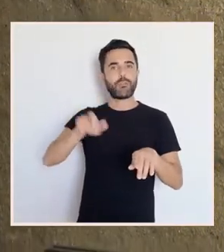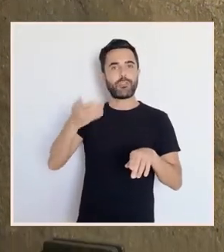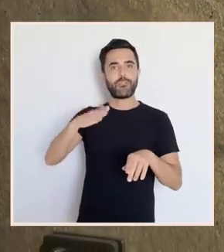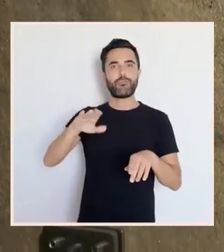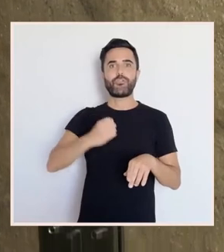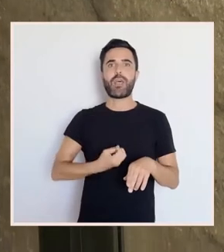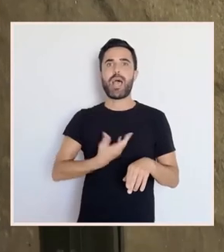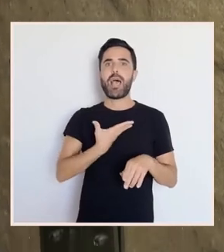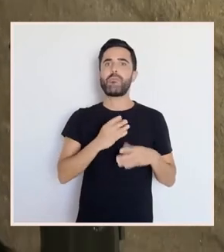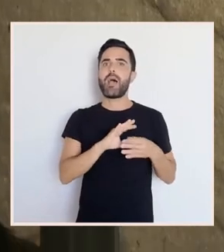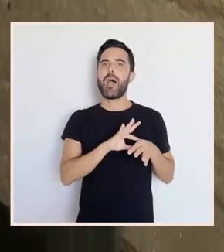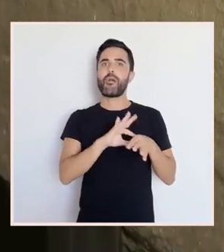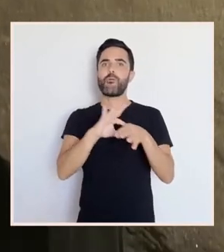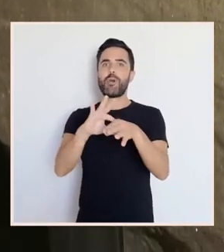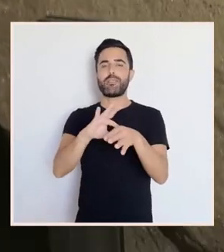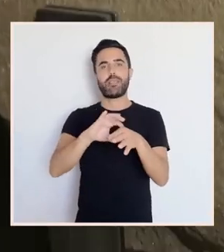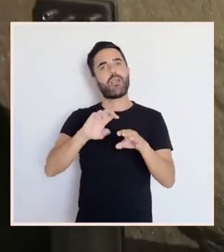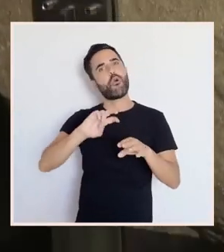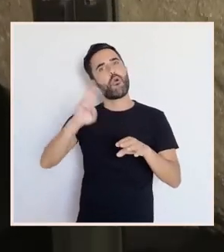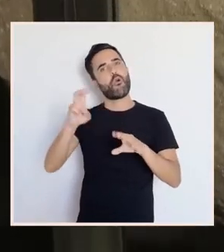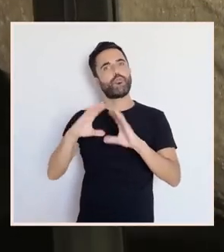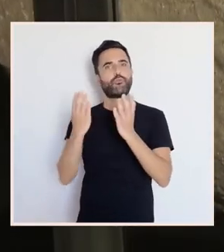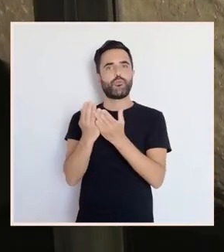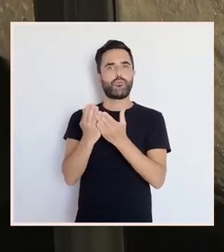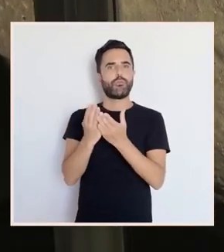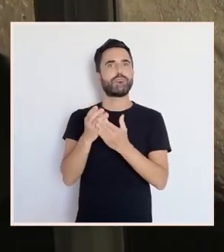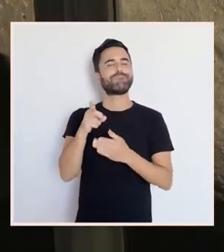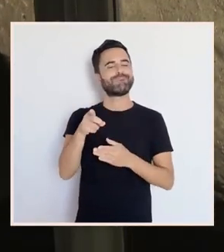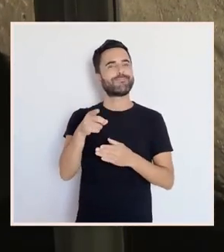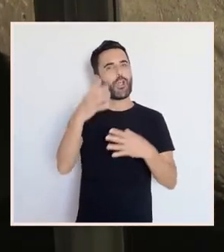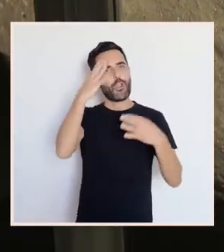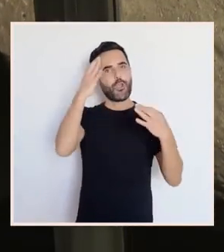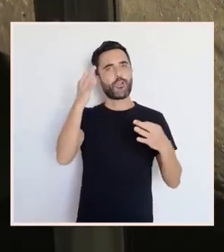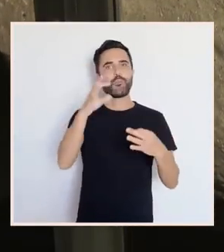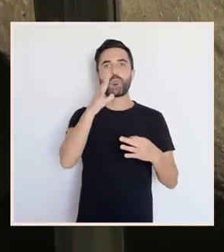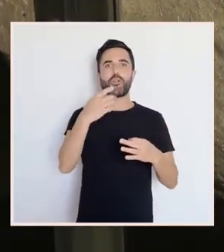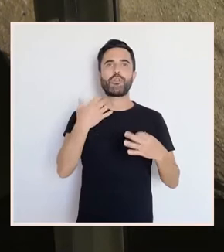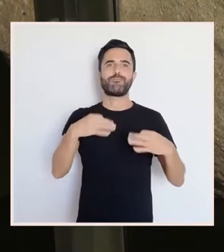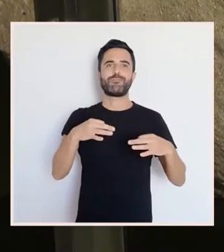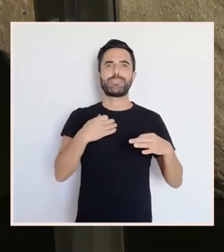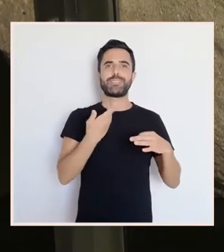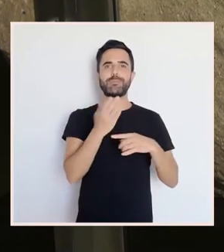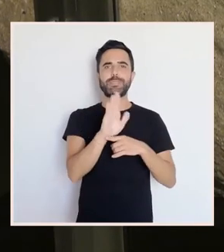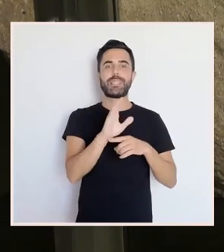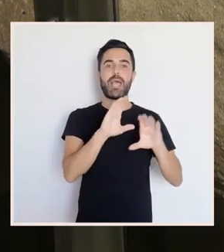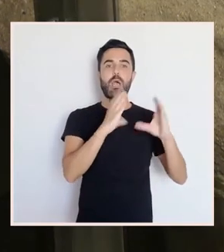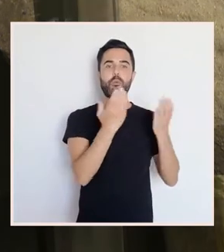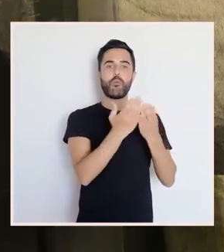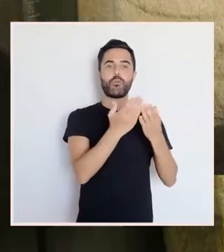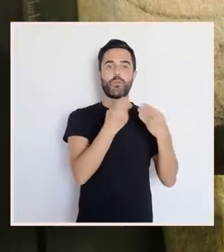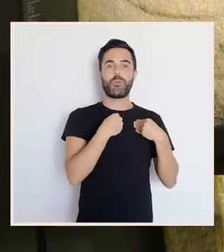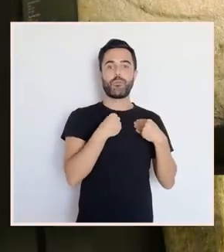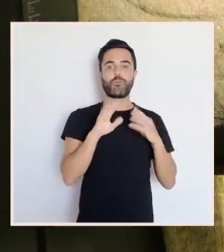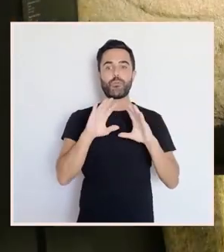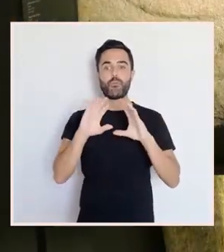sentido xa que é bastante habitual representar o tránsito ou o camiño do mundo dos vivos aos mortos como unha viaxe